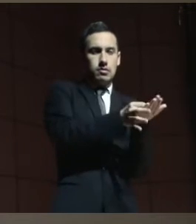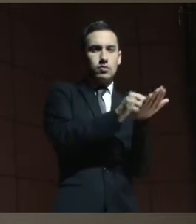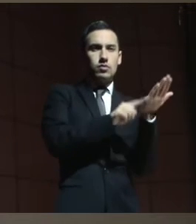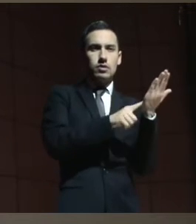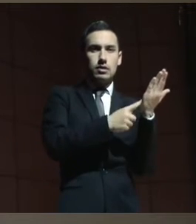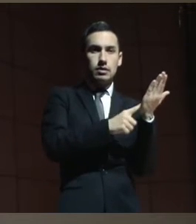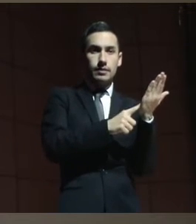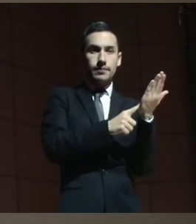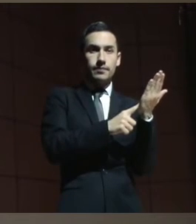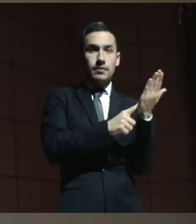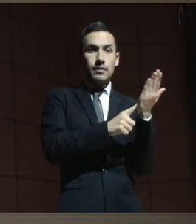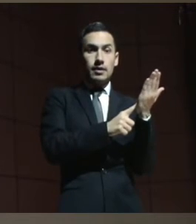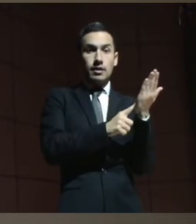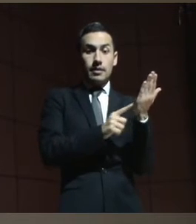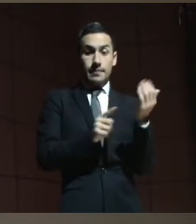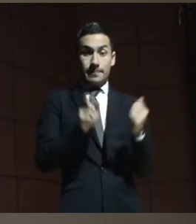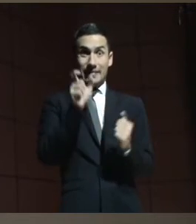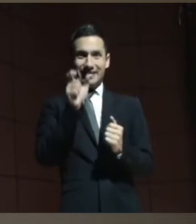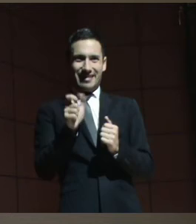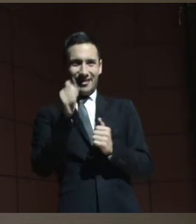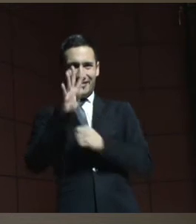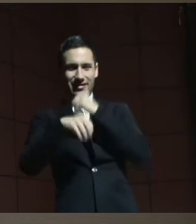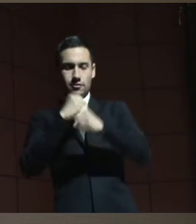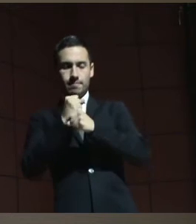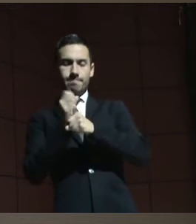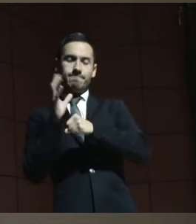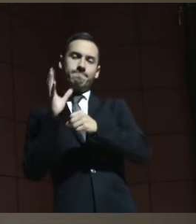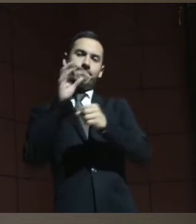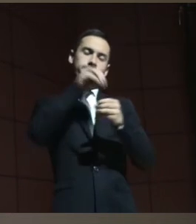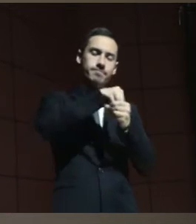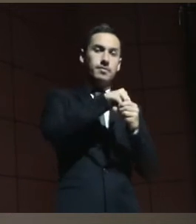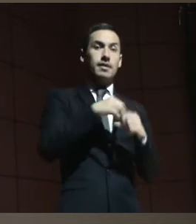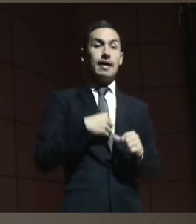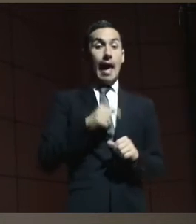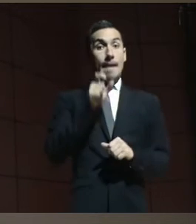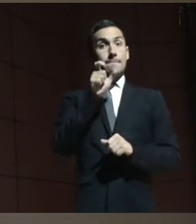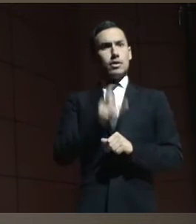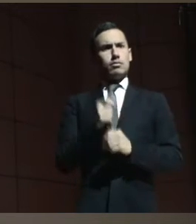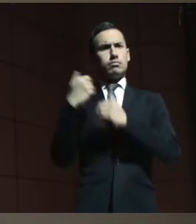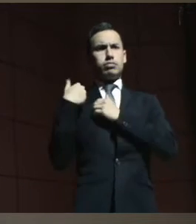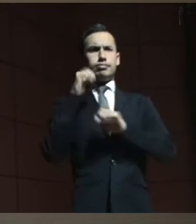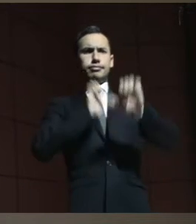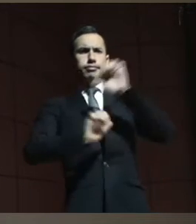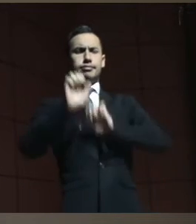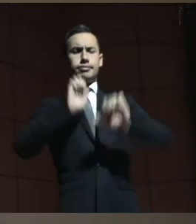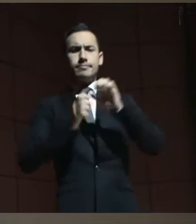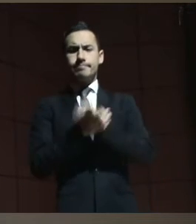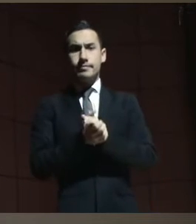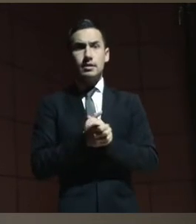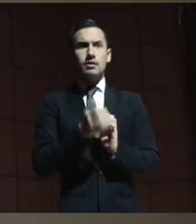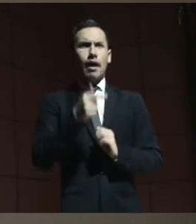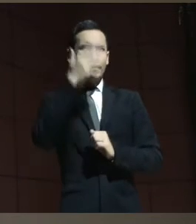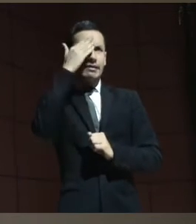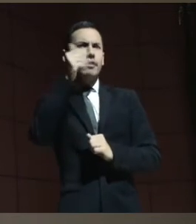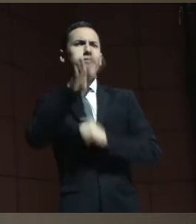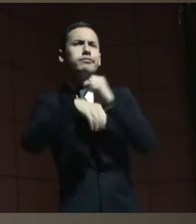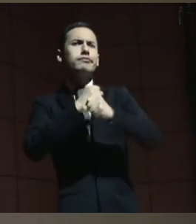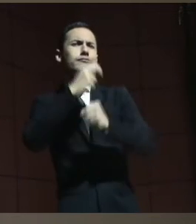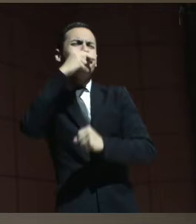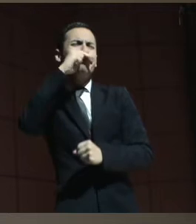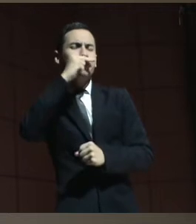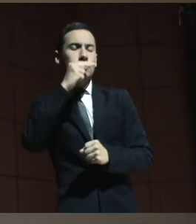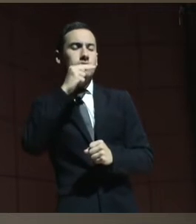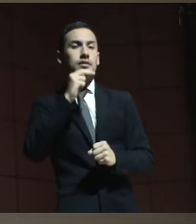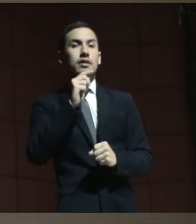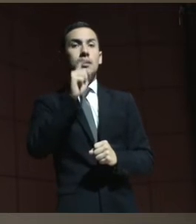Pero la defensora dice, este niño, porque eso era un niño, tiene